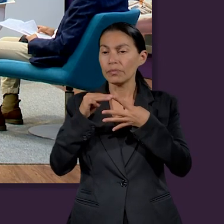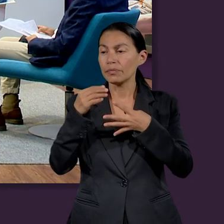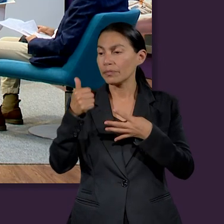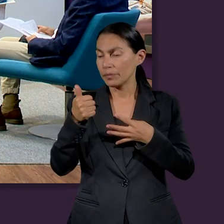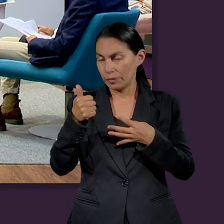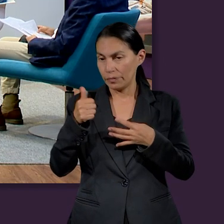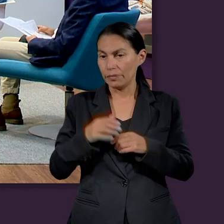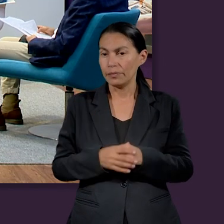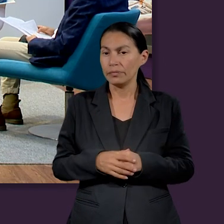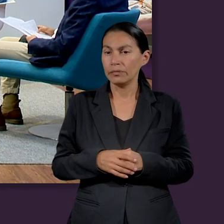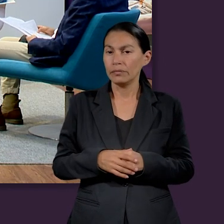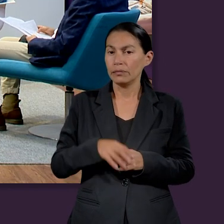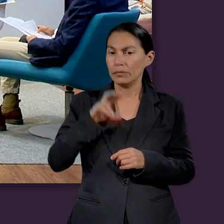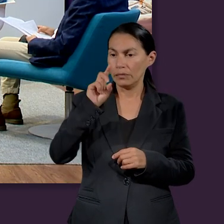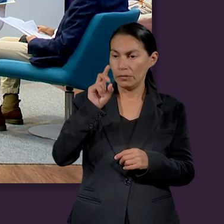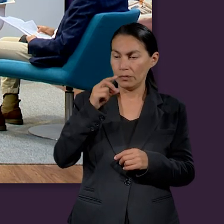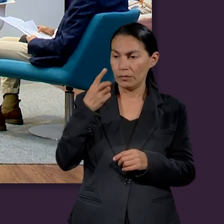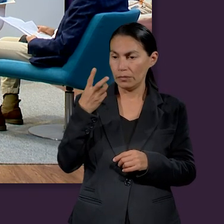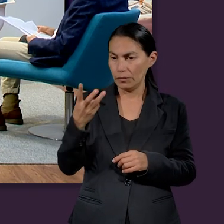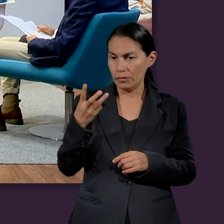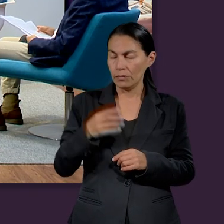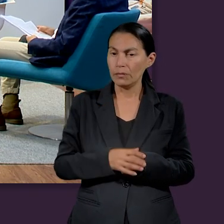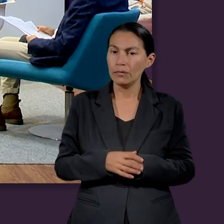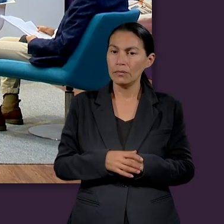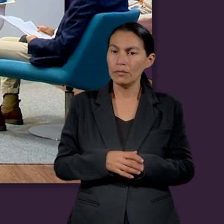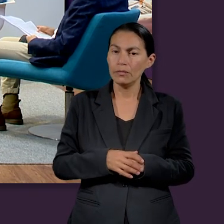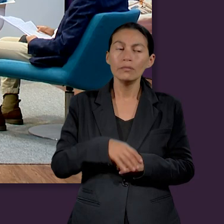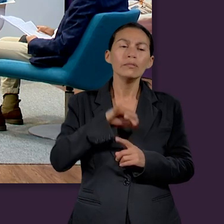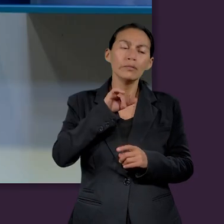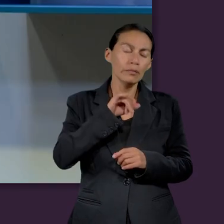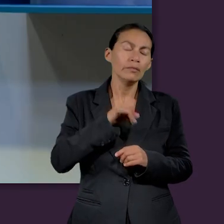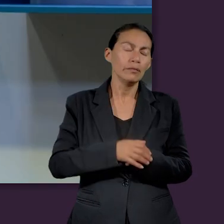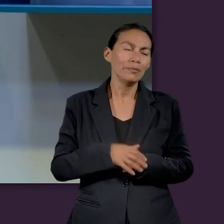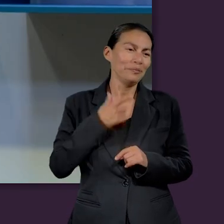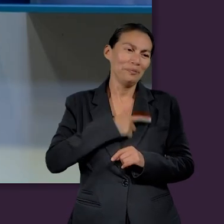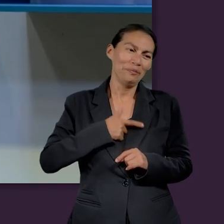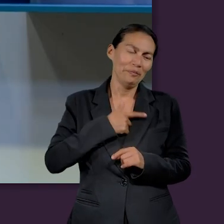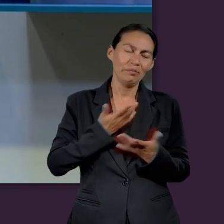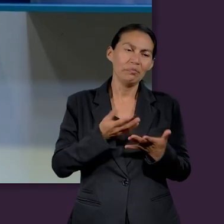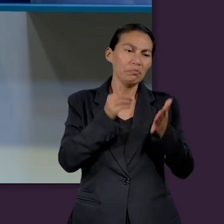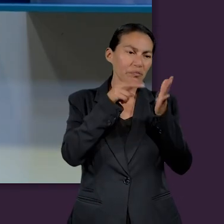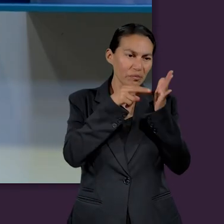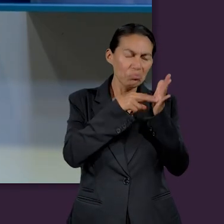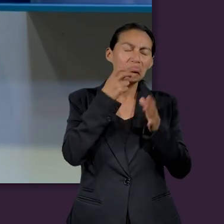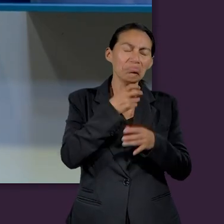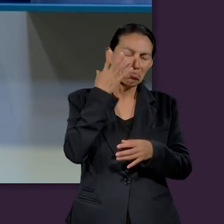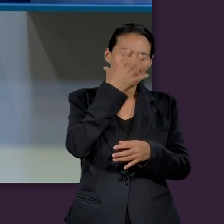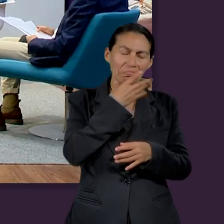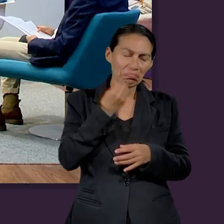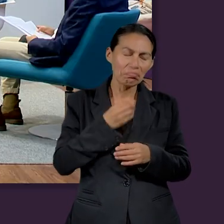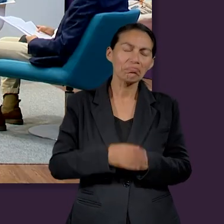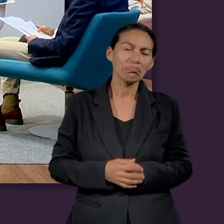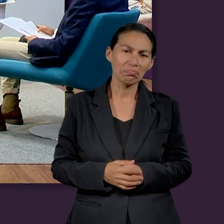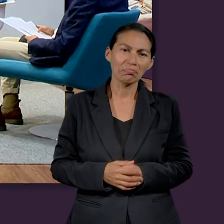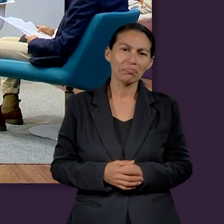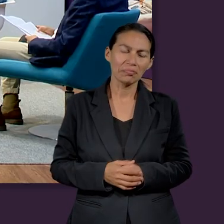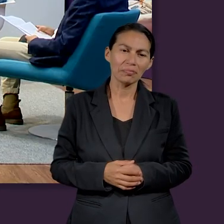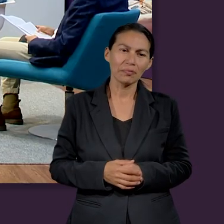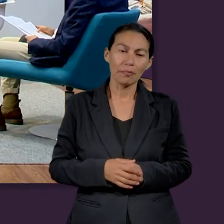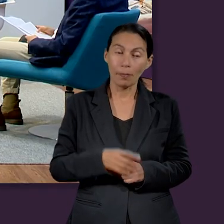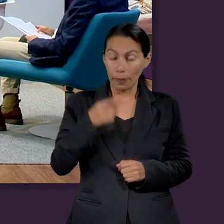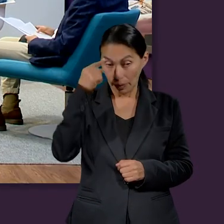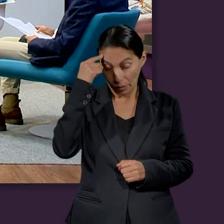importante de Mateo 6, ¿sí? Mateo 6, 33. Sí, esta cita me gusta mucho porque